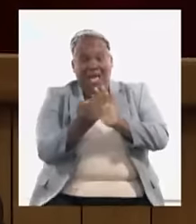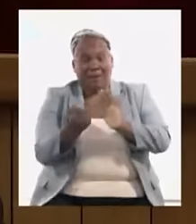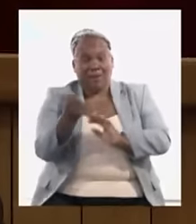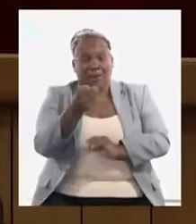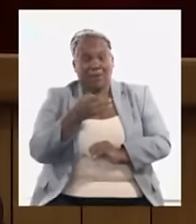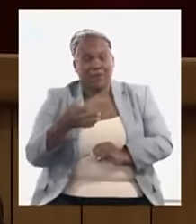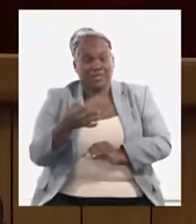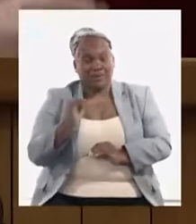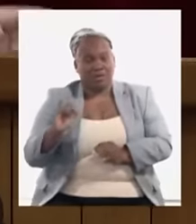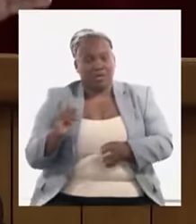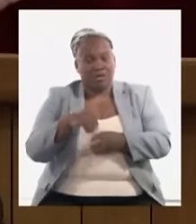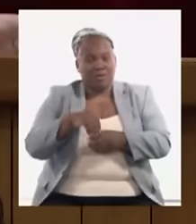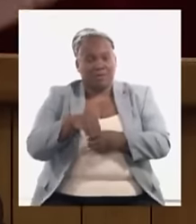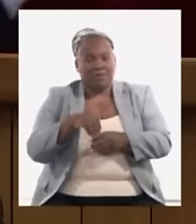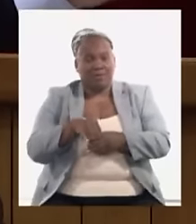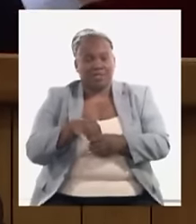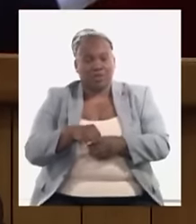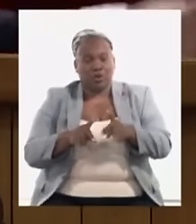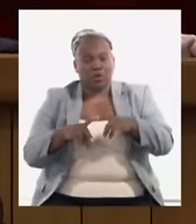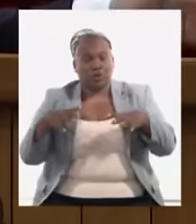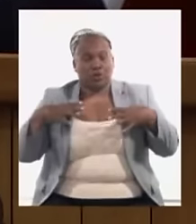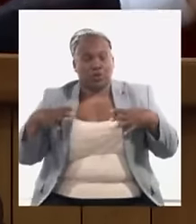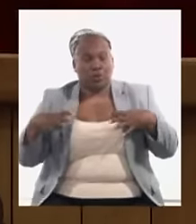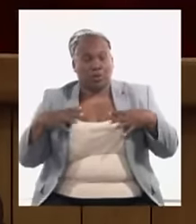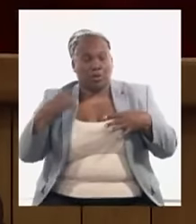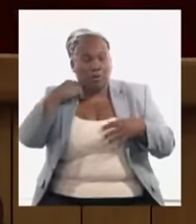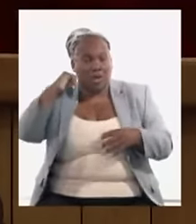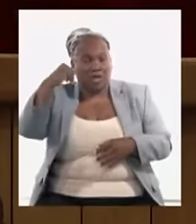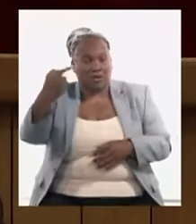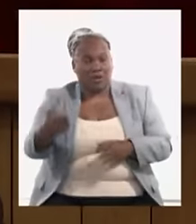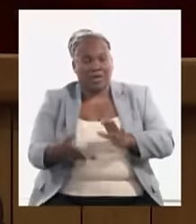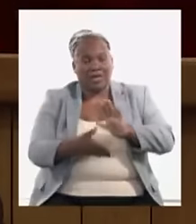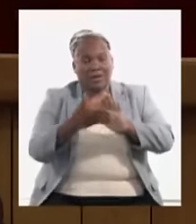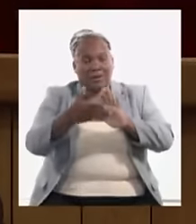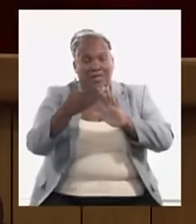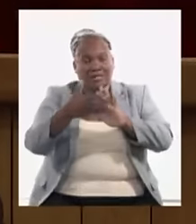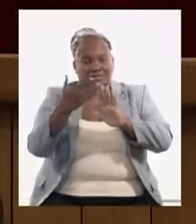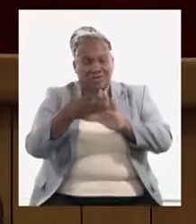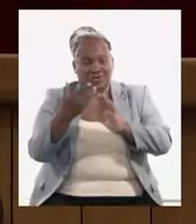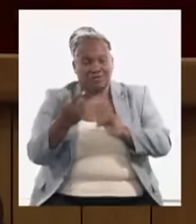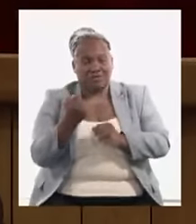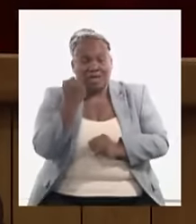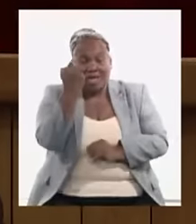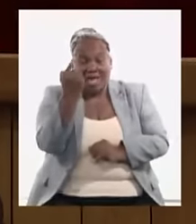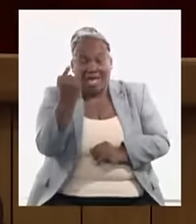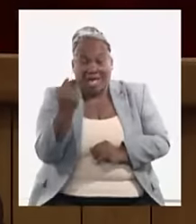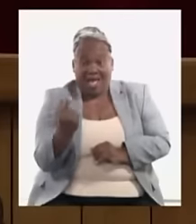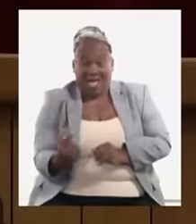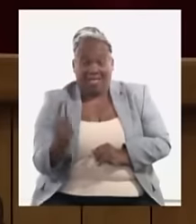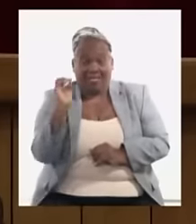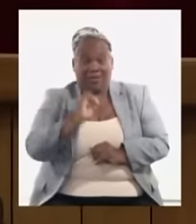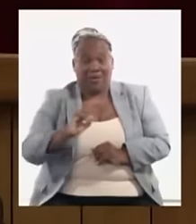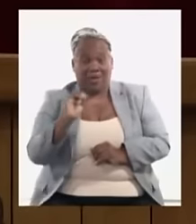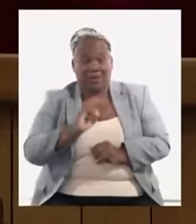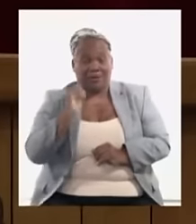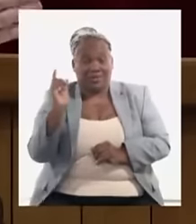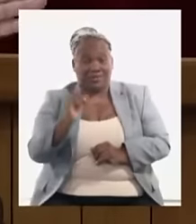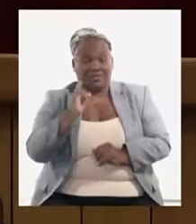inversión de tal tipo el turismo va a hacer el año que viene una reparación es decir cada organismo nacional